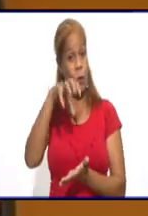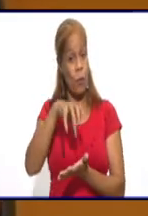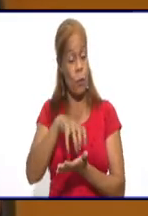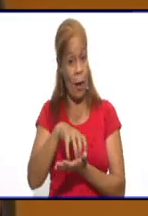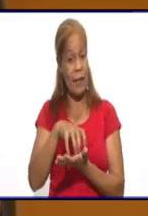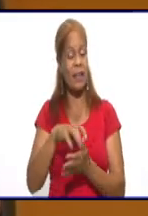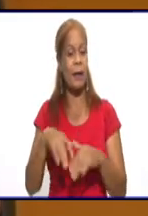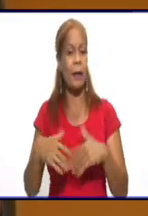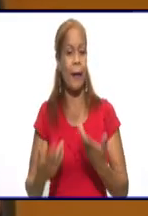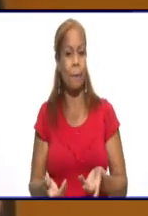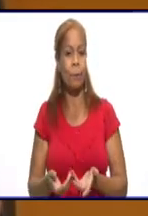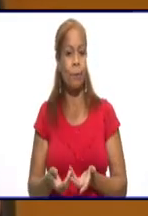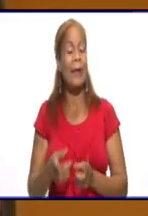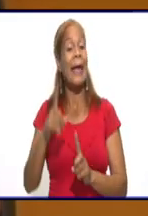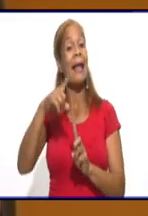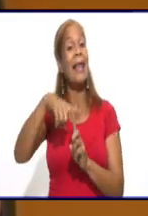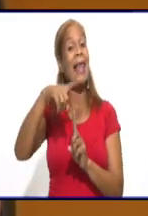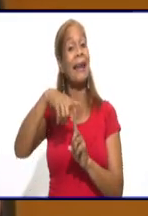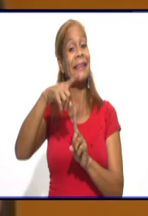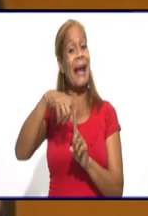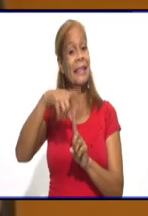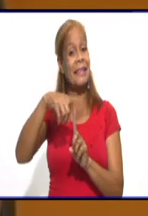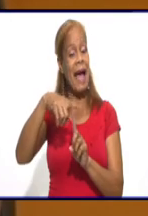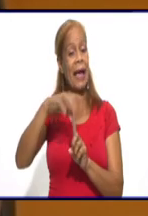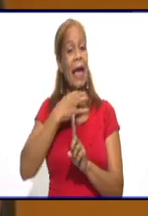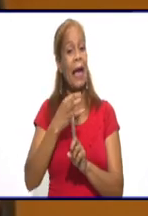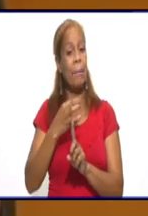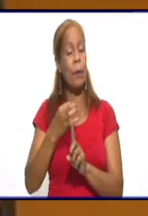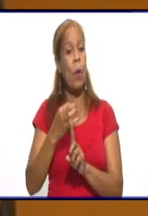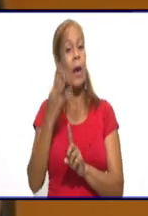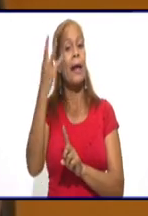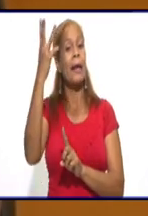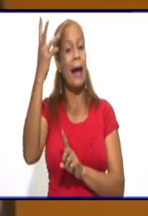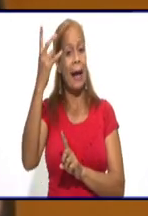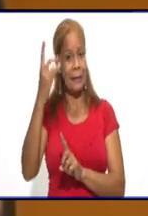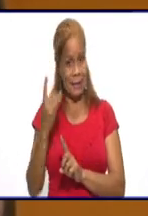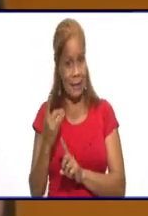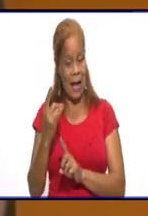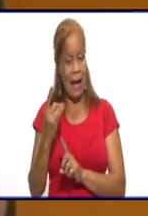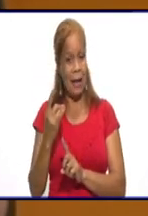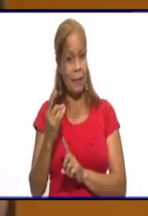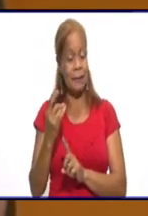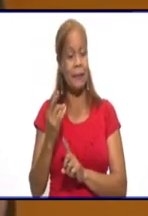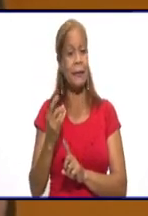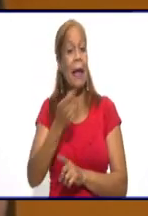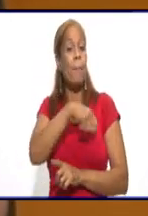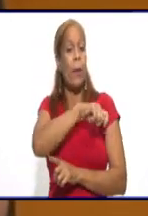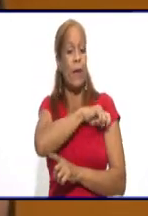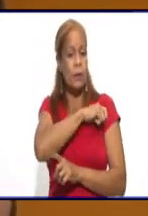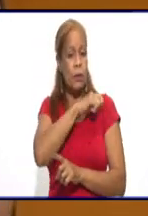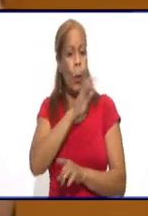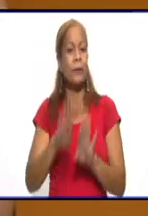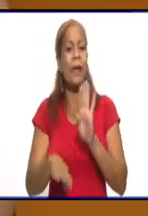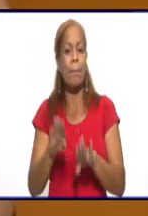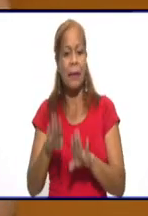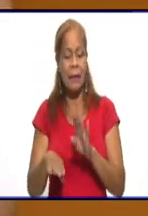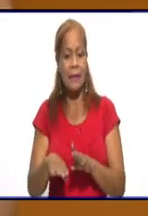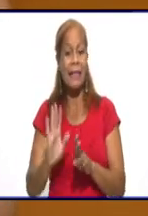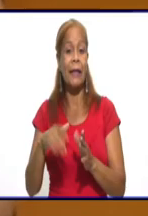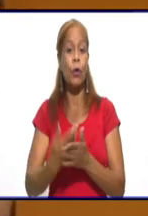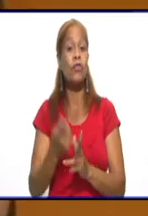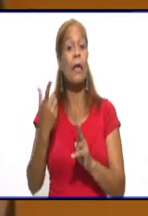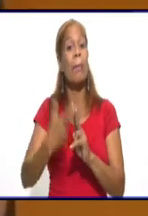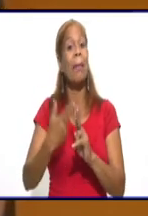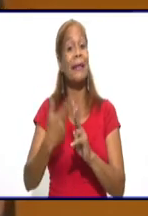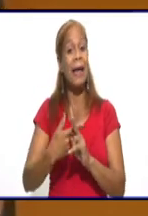tasa de incidencia, que fue la que te hablé, que para hablar de un cambio de fase, tiene que ser menor de 20. Y hoy está. Y estamos hablando de que Vayamo está